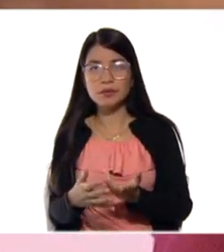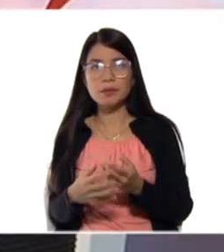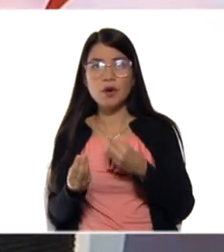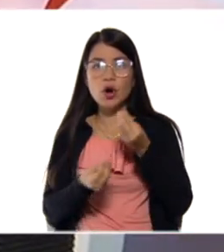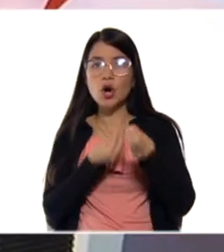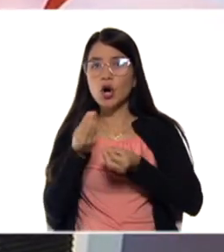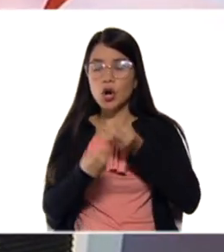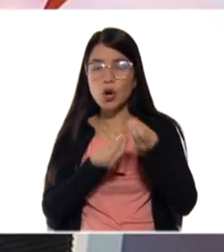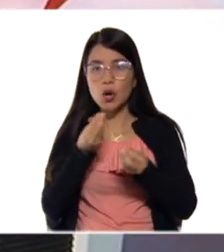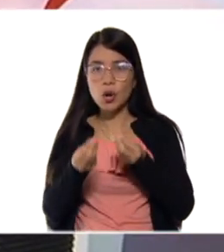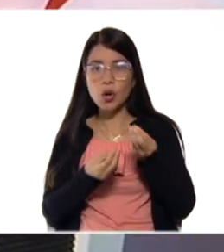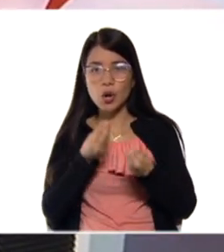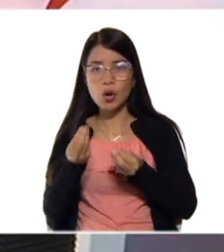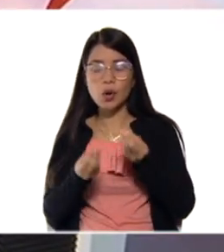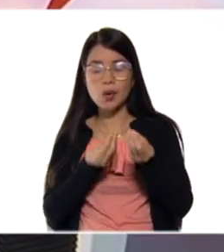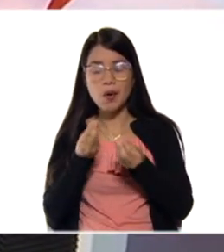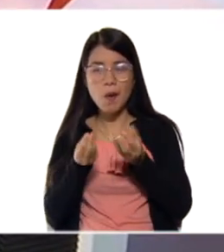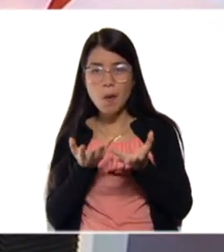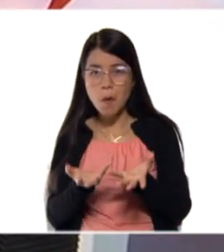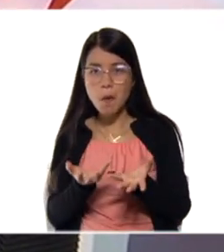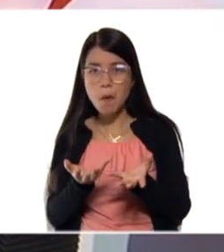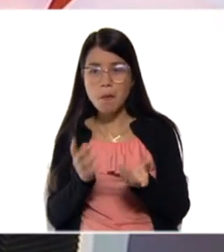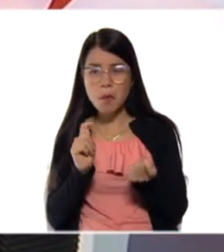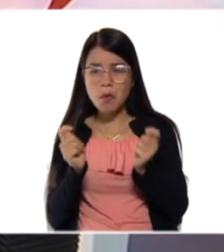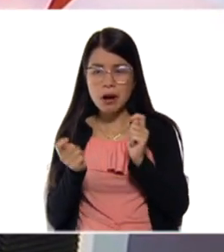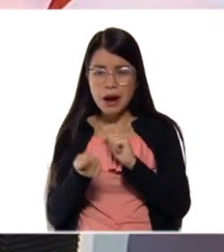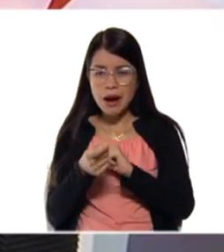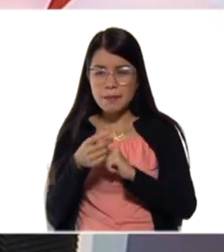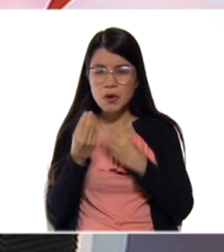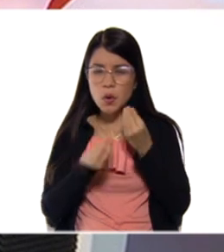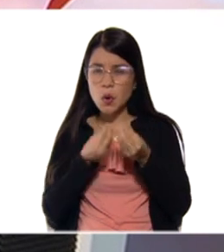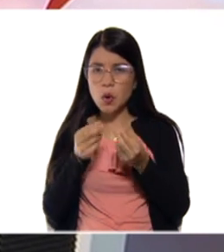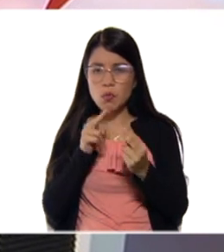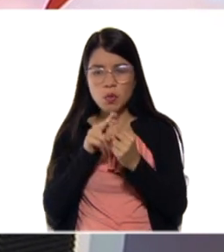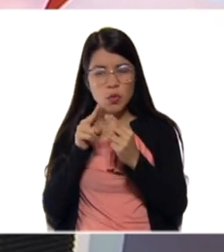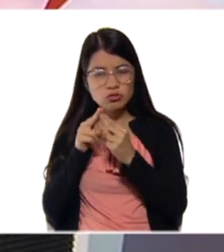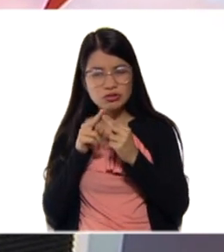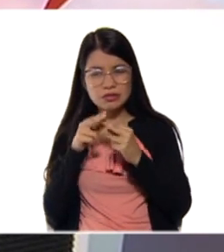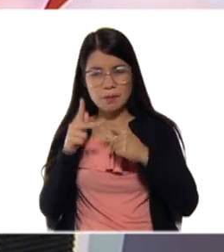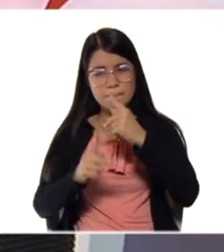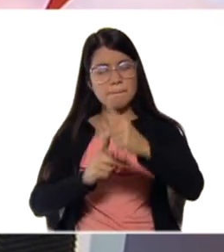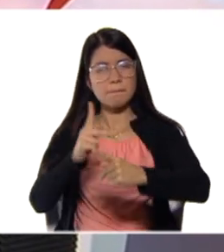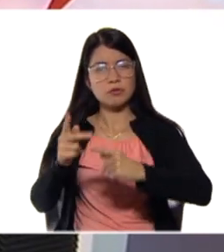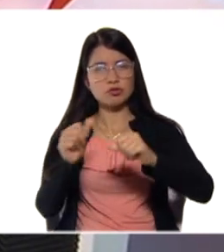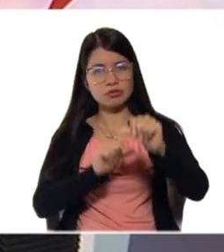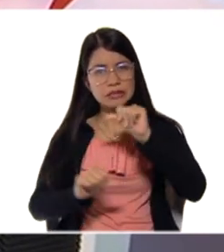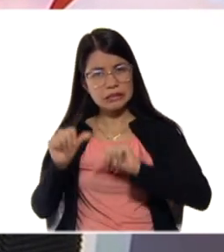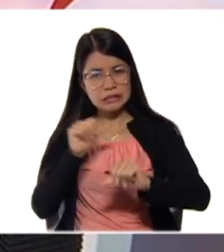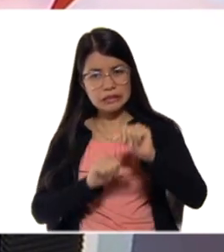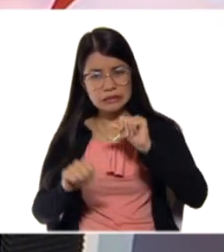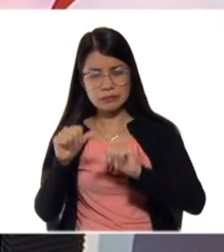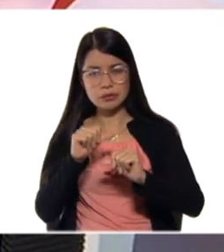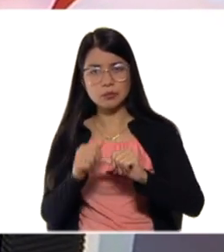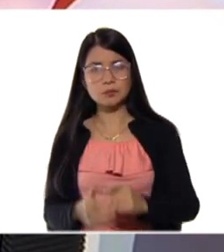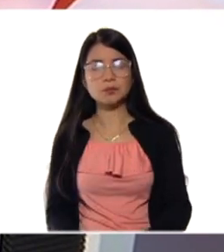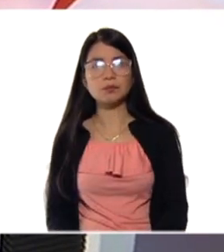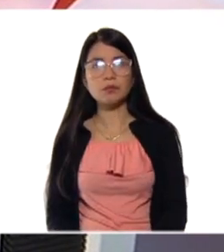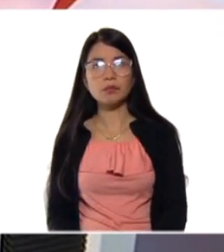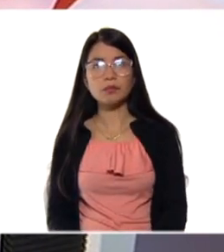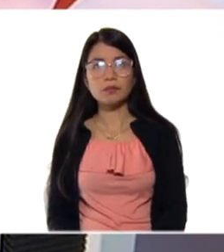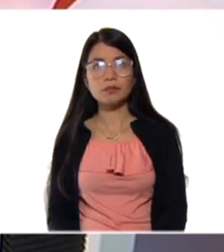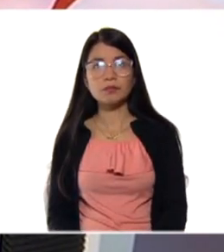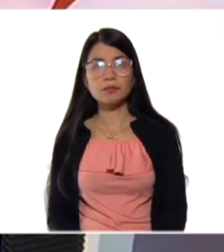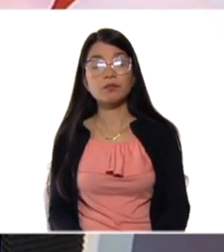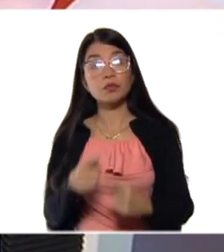cómo vamos a ir conociendo ese proceso químico que ocurre en ella. Aquí tenemos otro tipo de